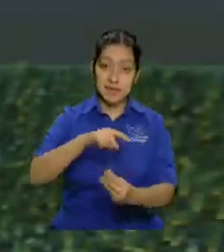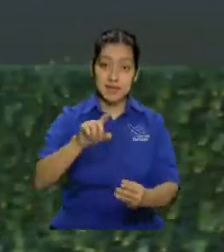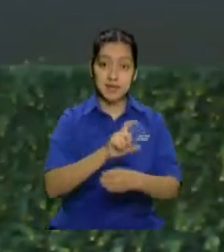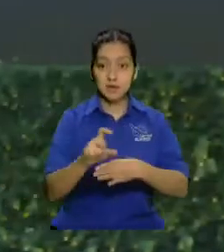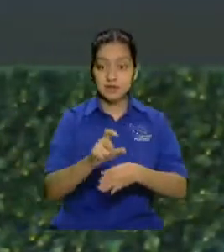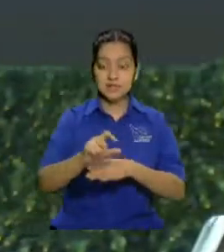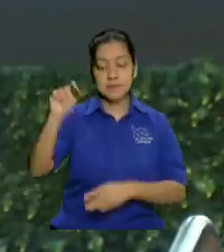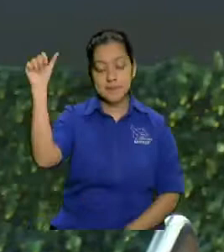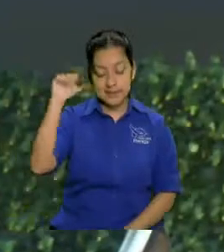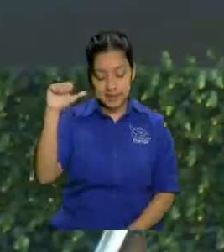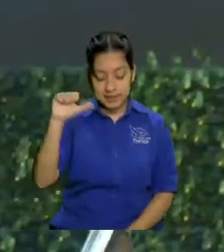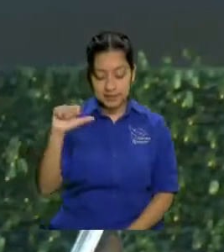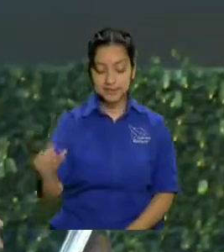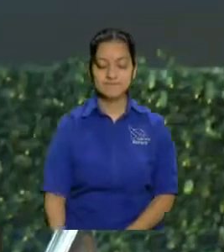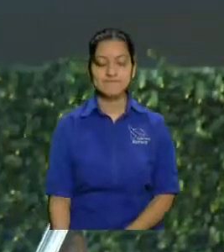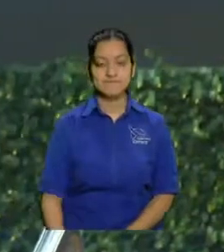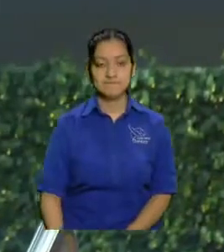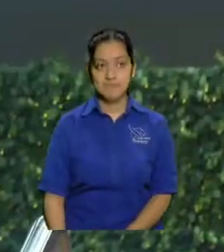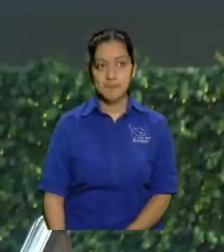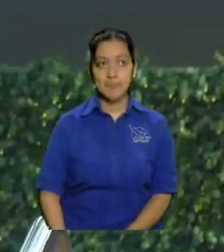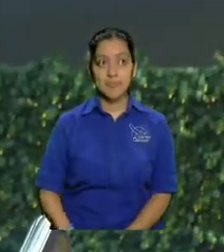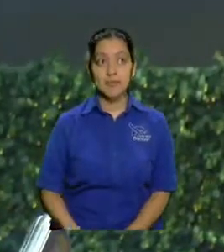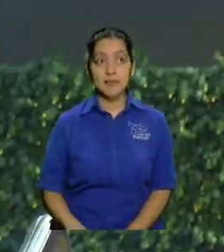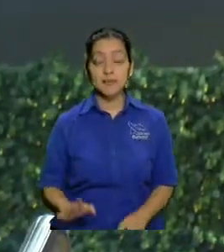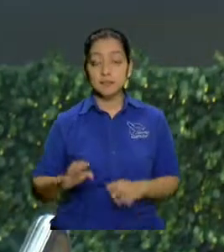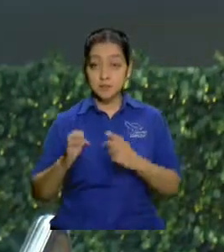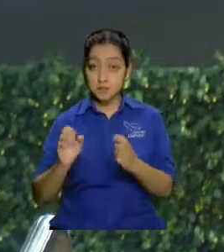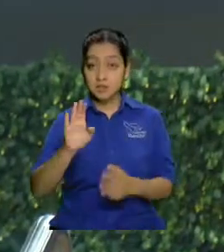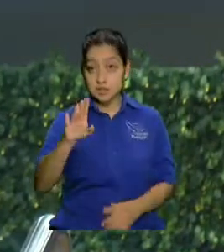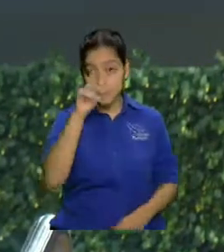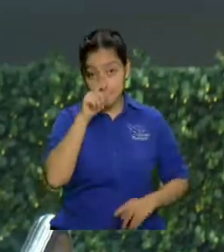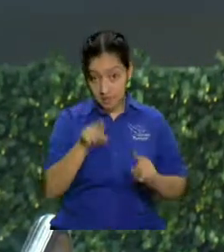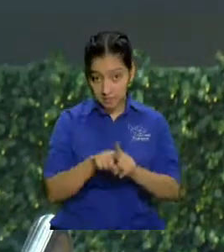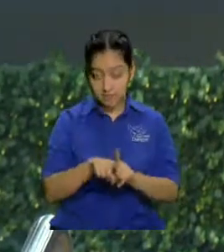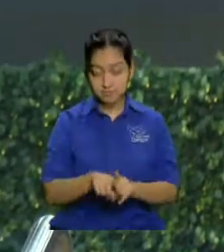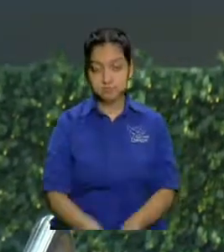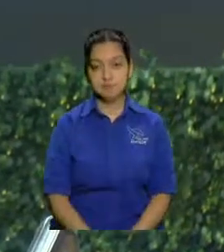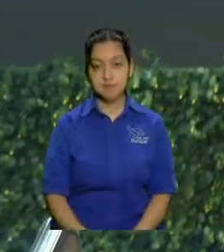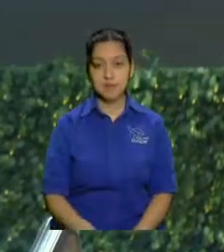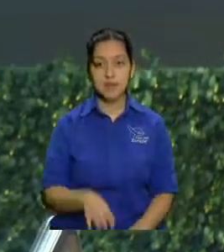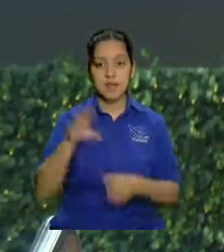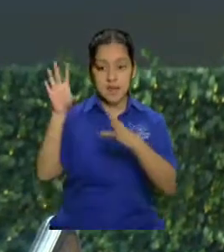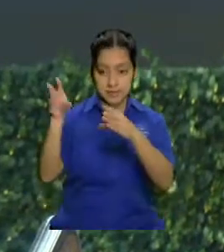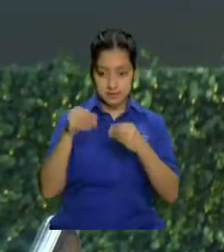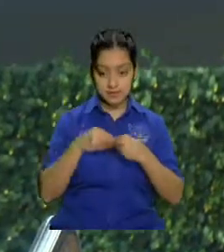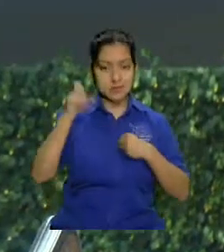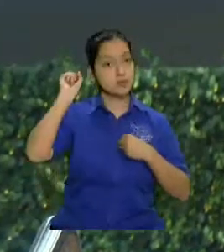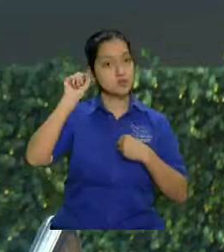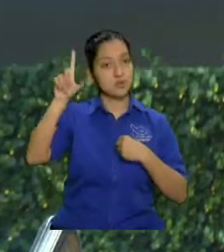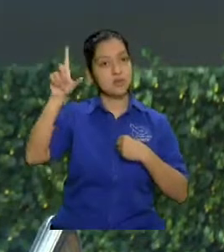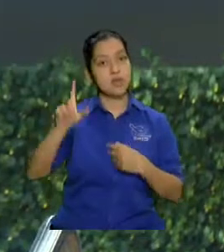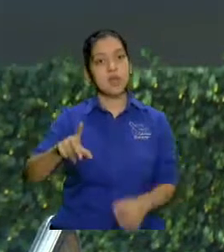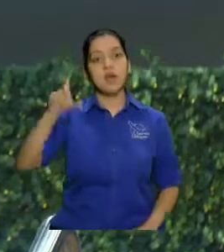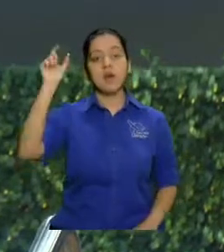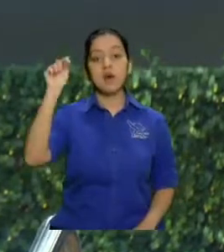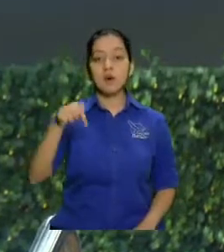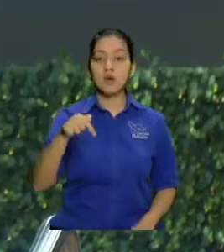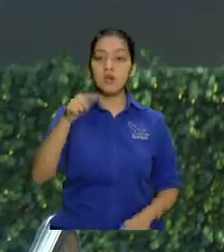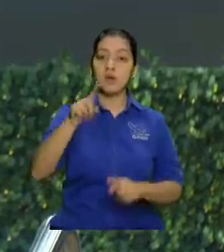hágalo tome esa costumbre desde ya cuando ya cuando está abriendo el portón